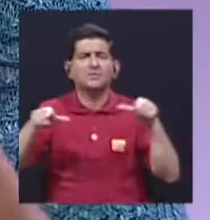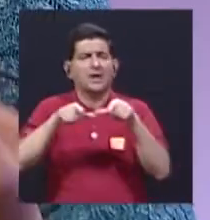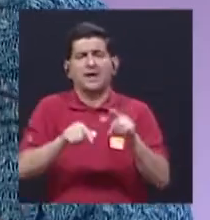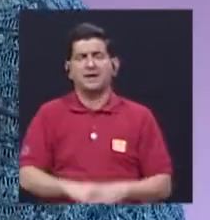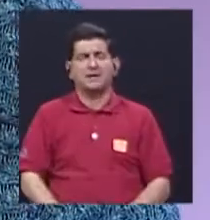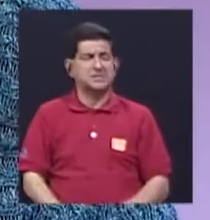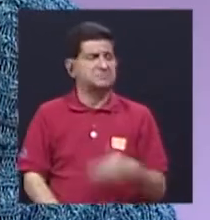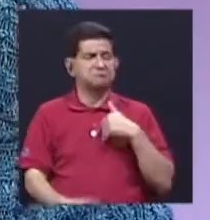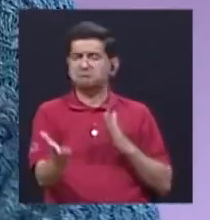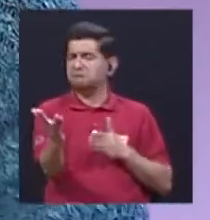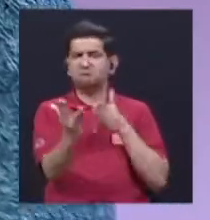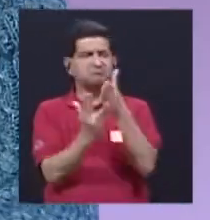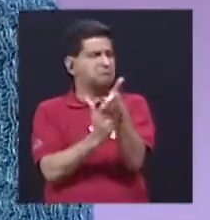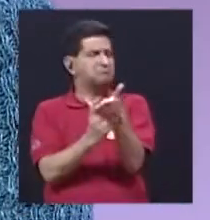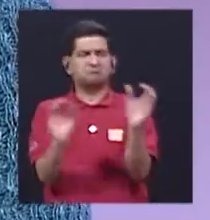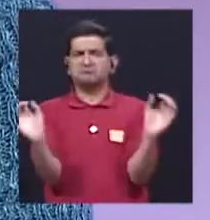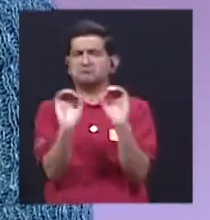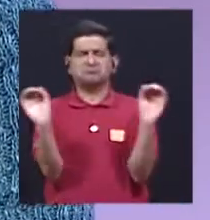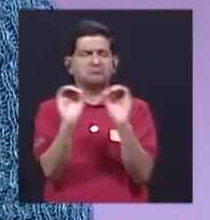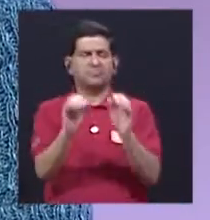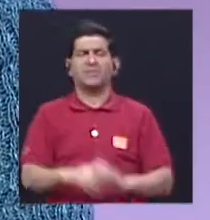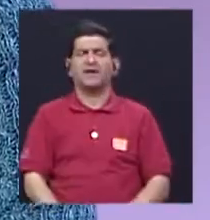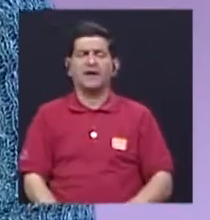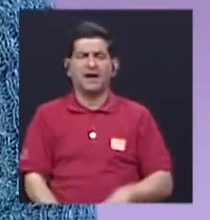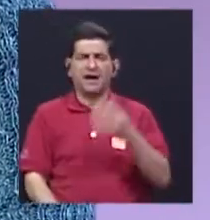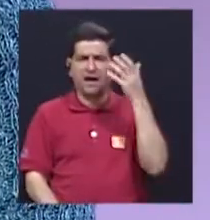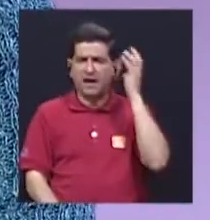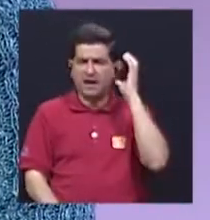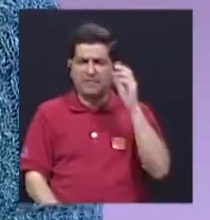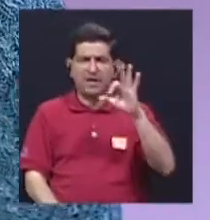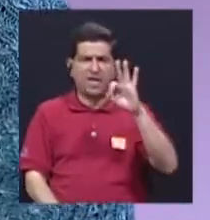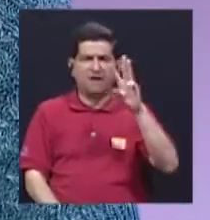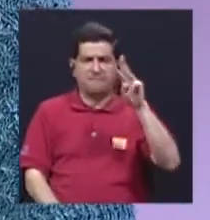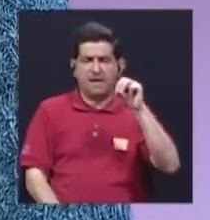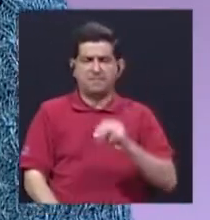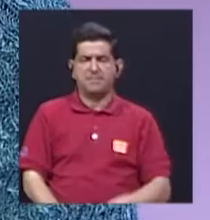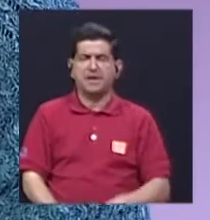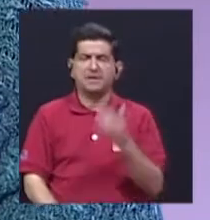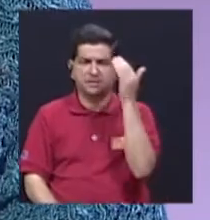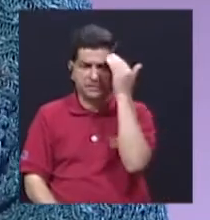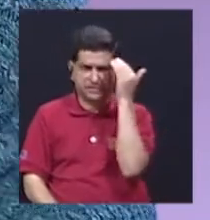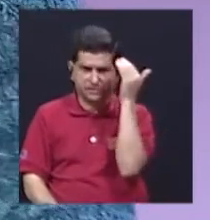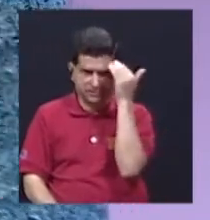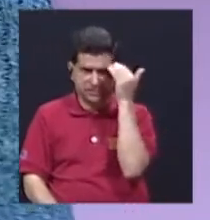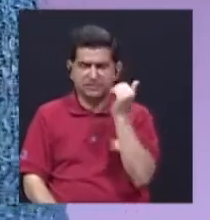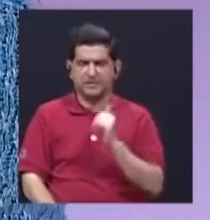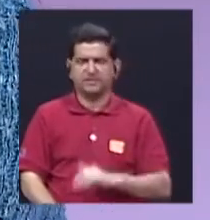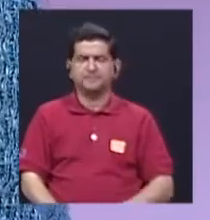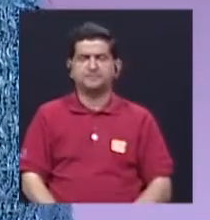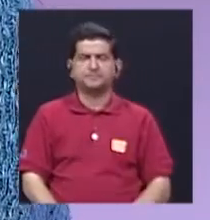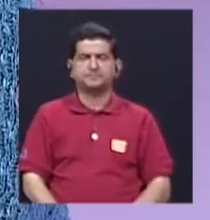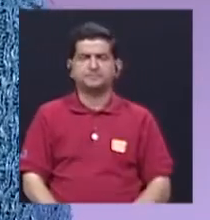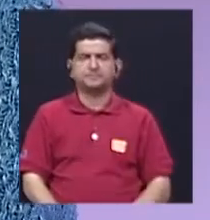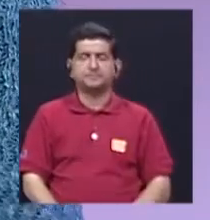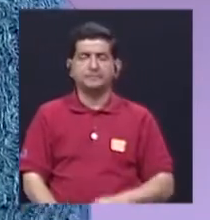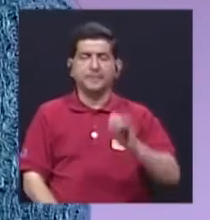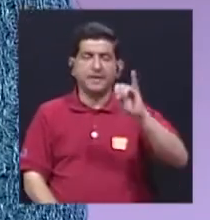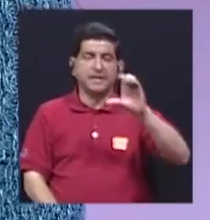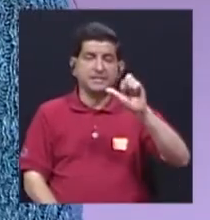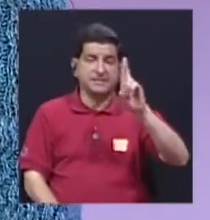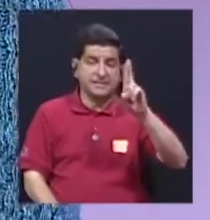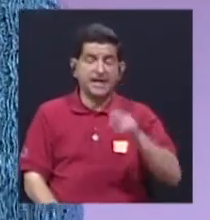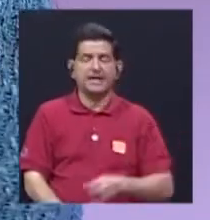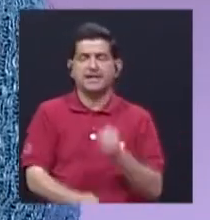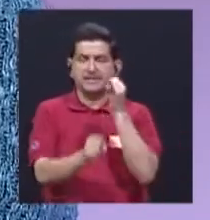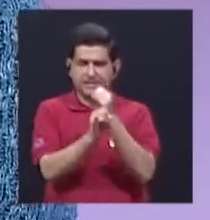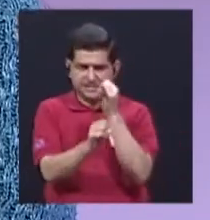sin acceso a las frecuencias de FM, por ejemplo, aún sabiendo que el ICER, que es